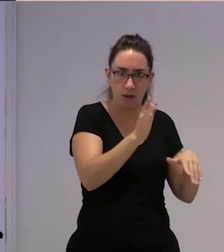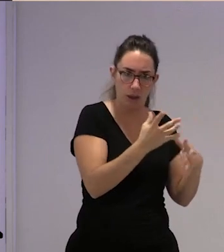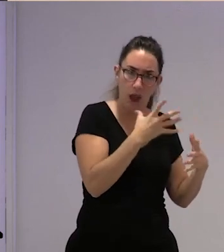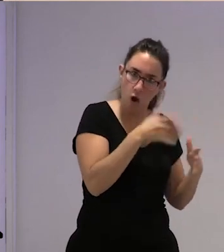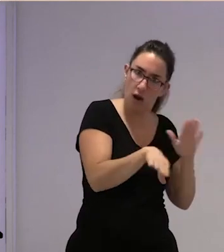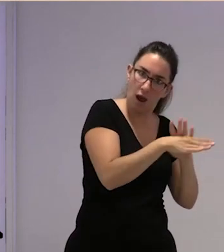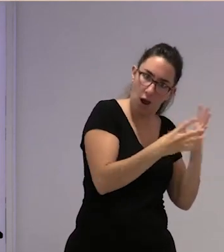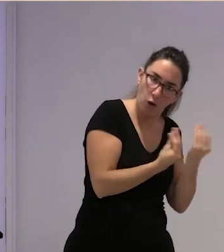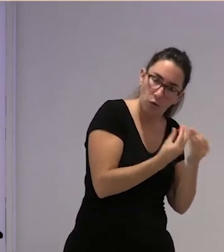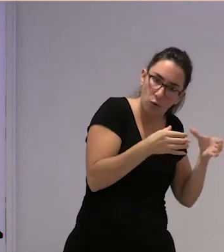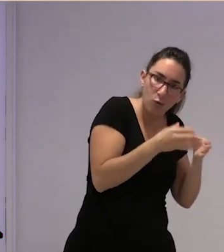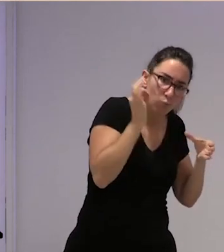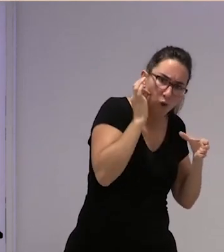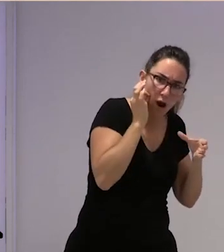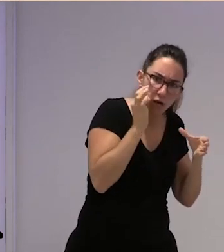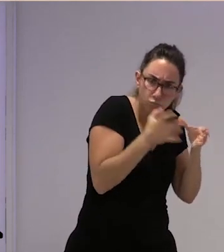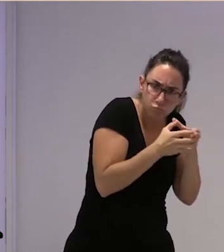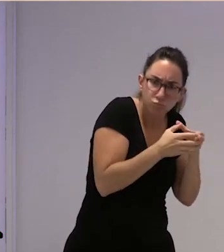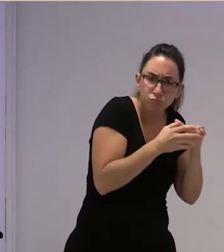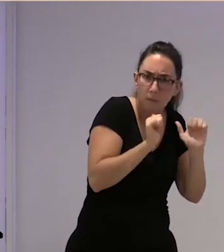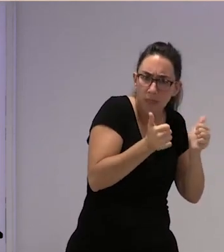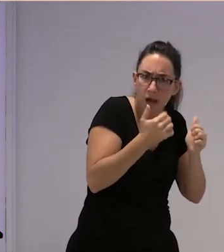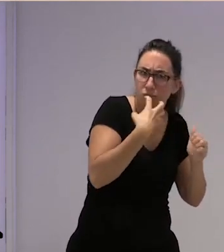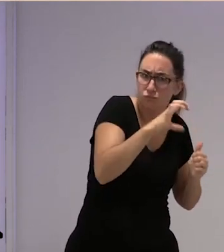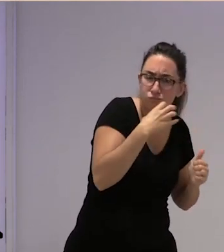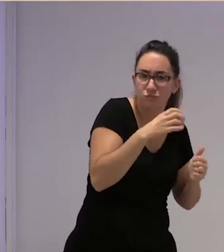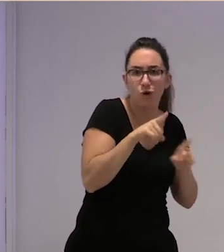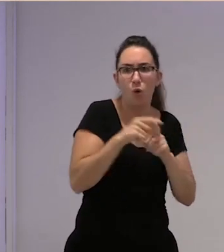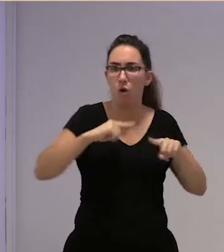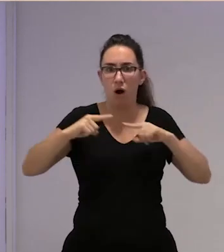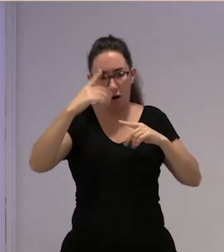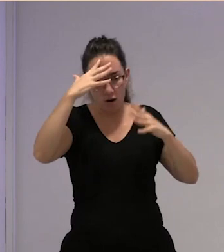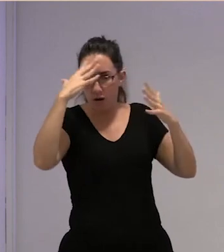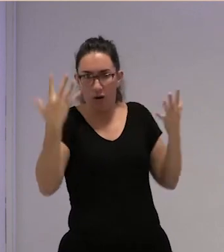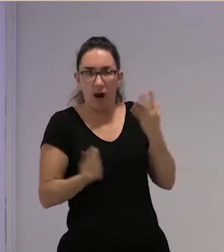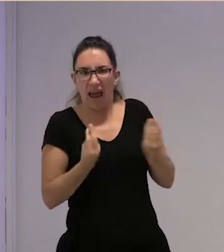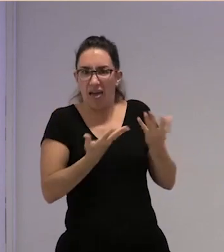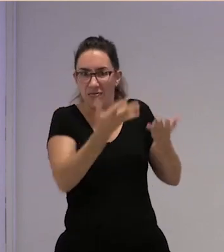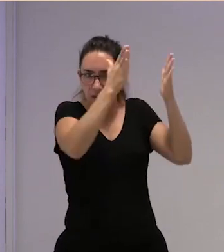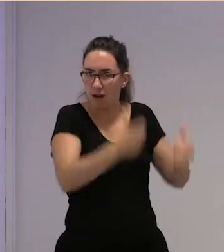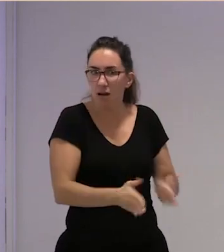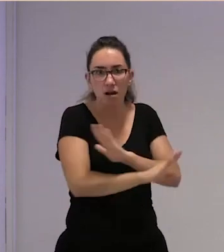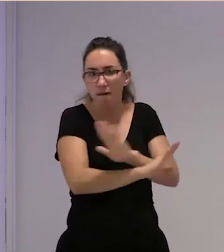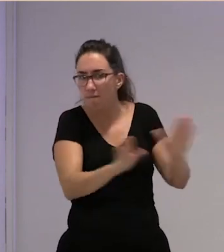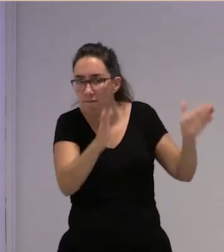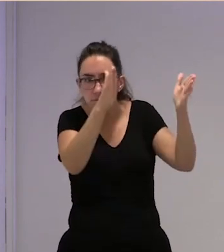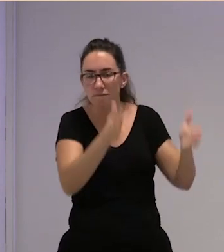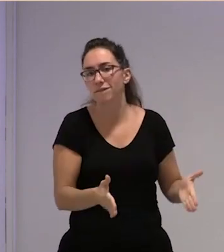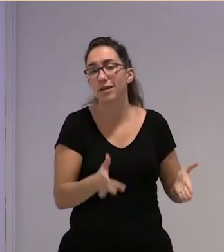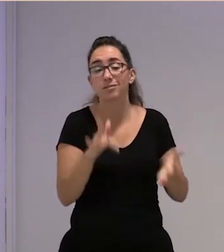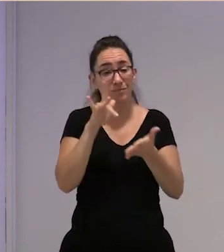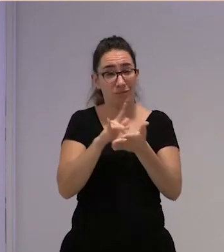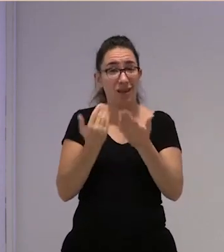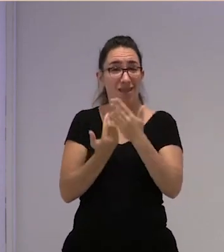con las mujeres? ¿sabes? te la estabas ya pues agobiado y creo que fue el día de los